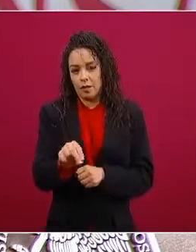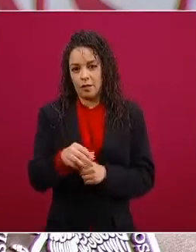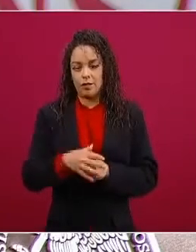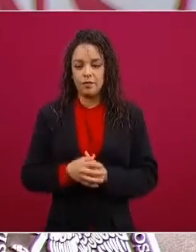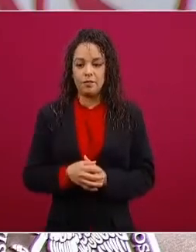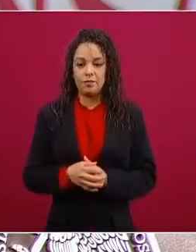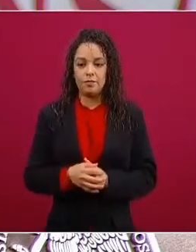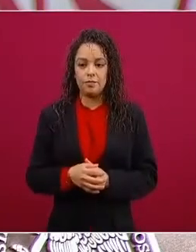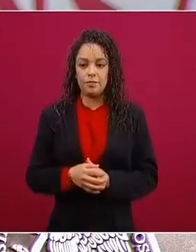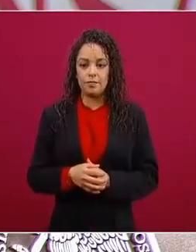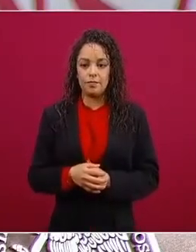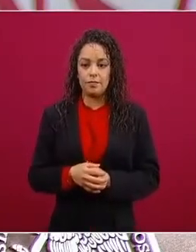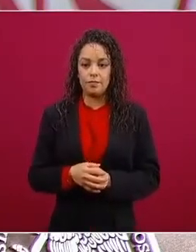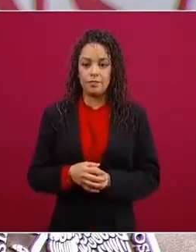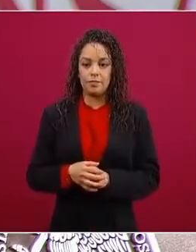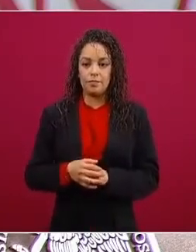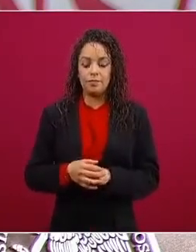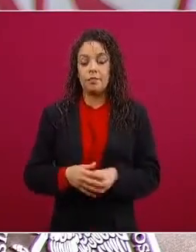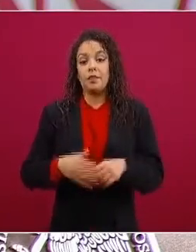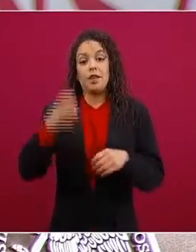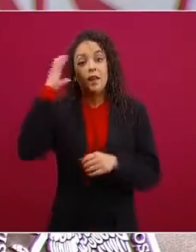no que no que no haya